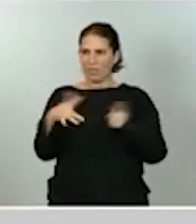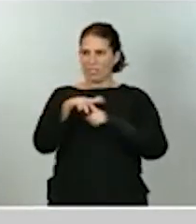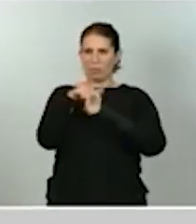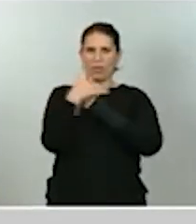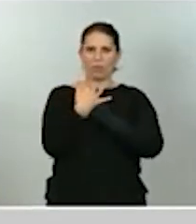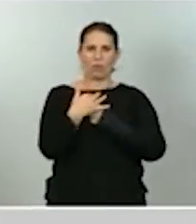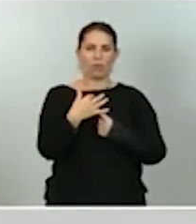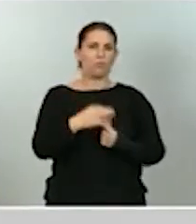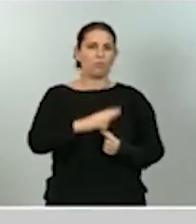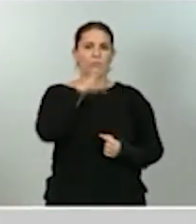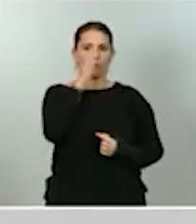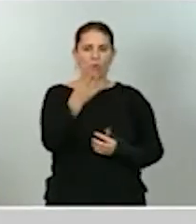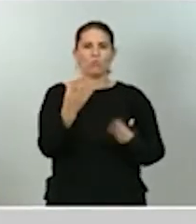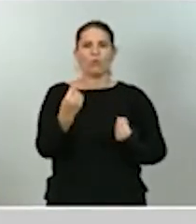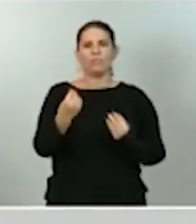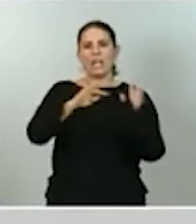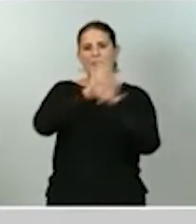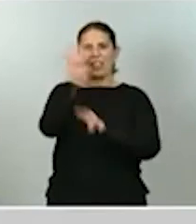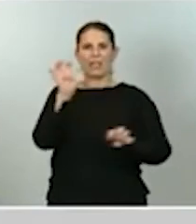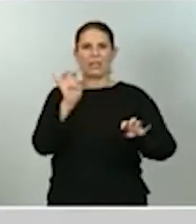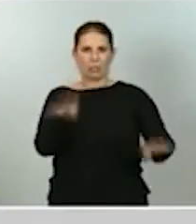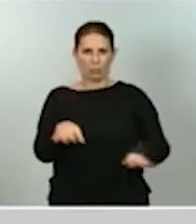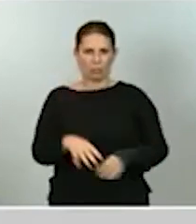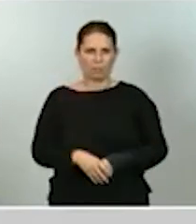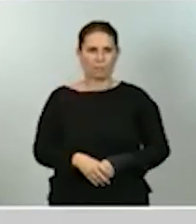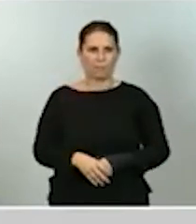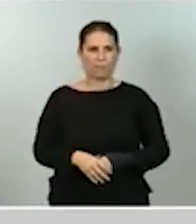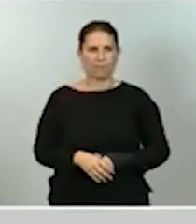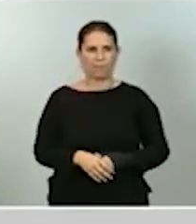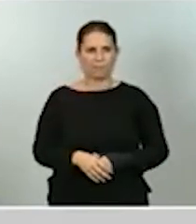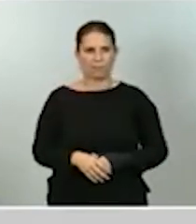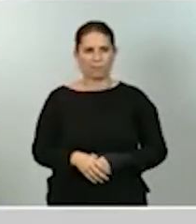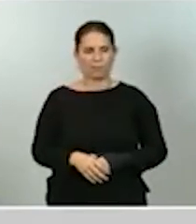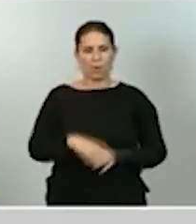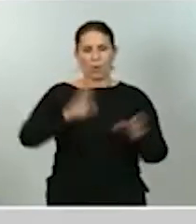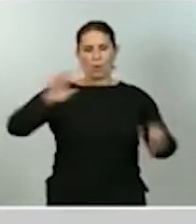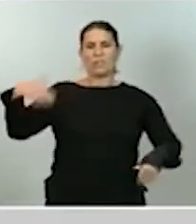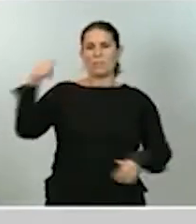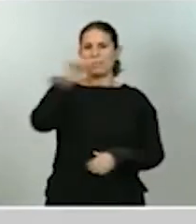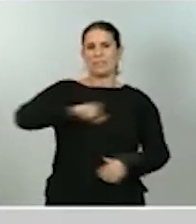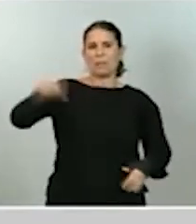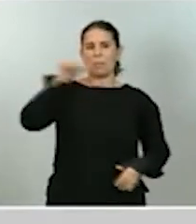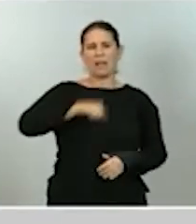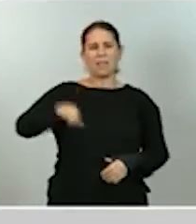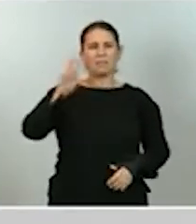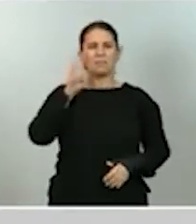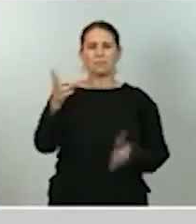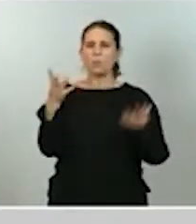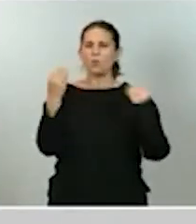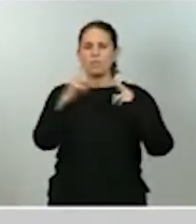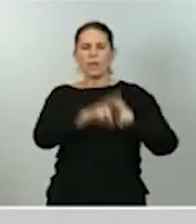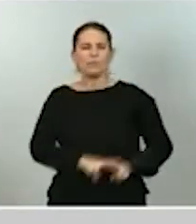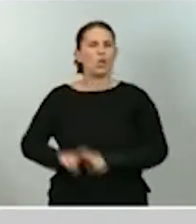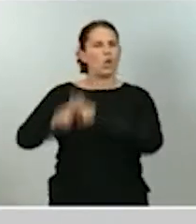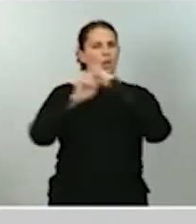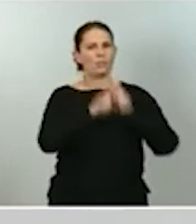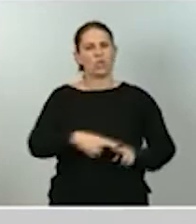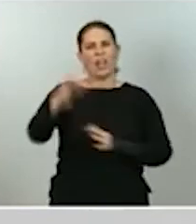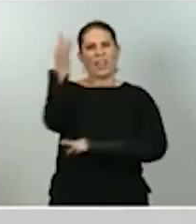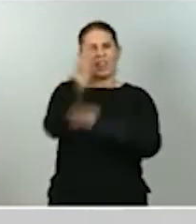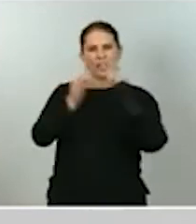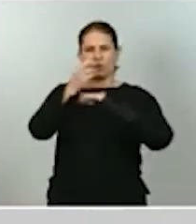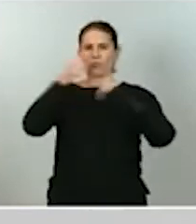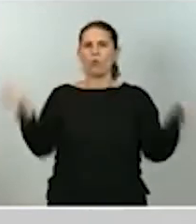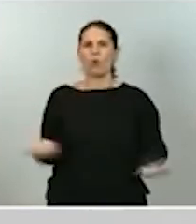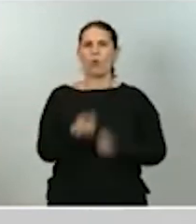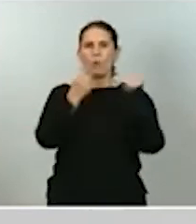incertidumbre. En las últimas semanas hemos visto numerosas revisiones de datos publicadas por los distintos organismos,